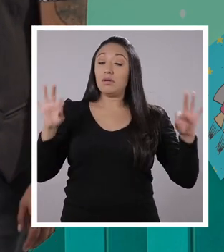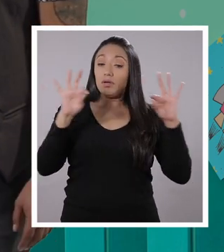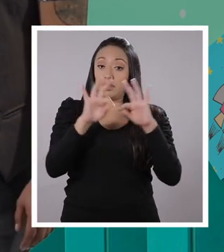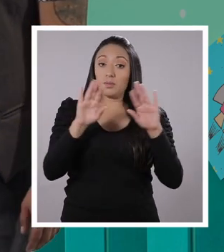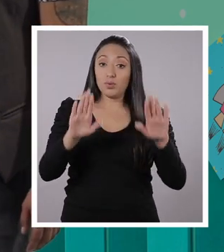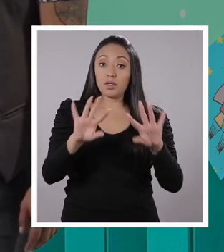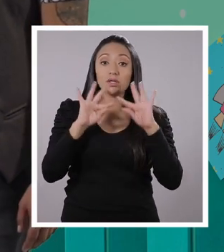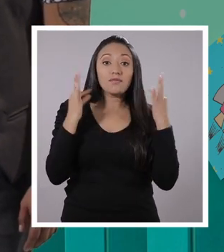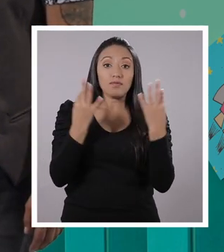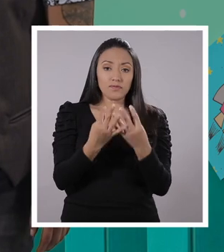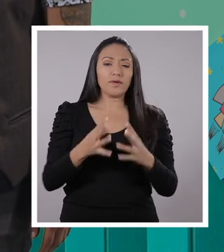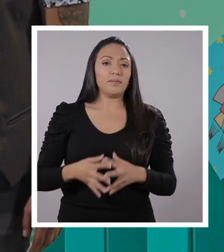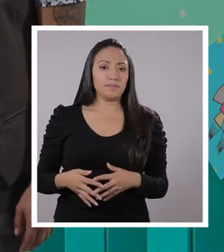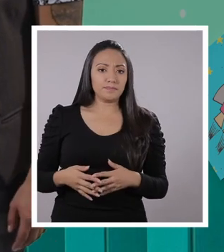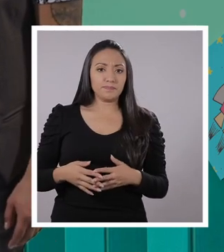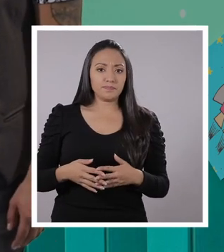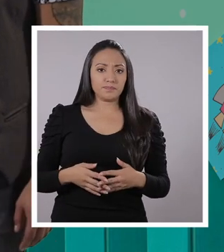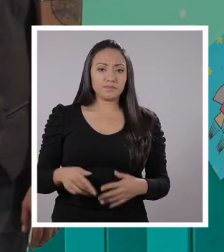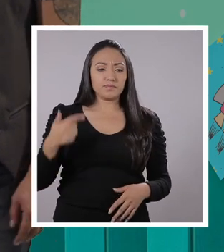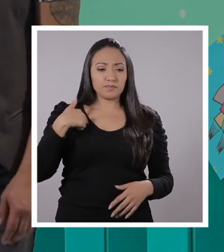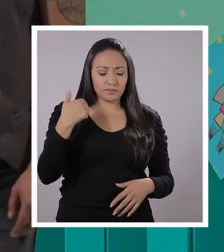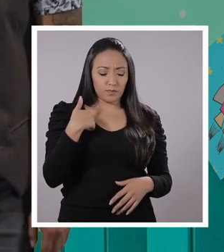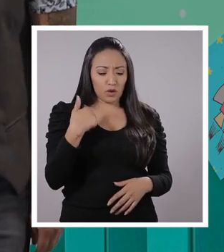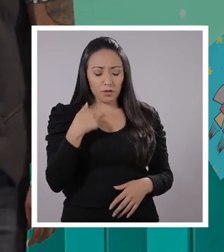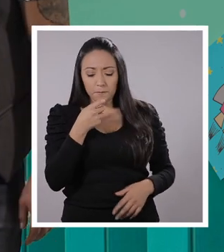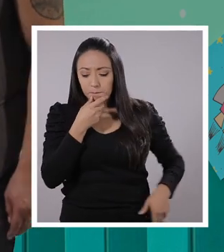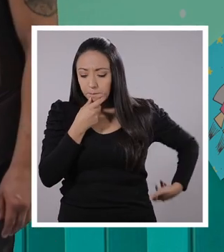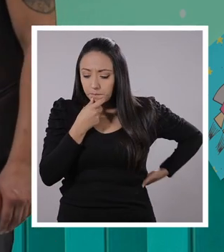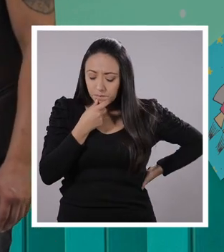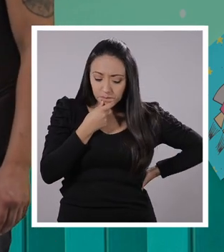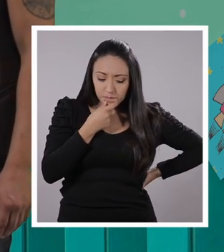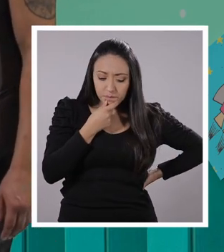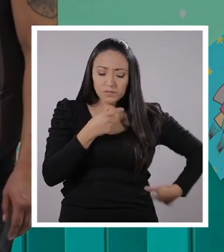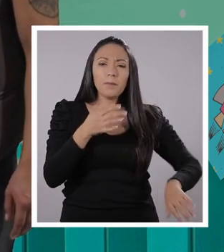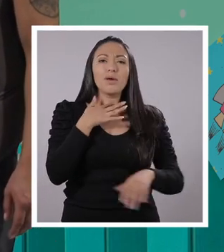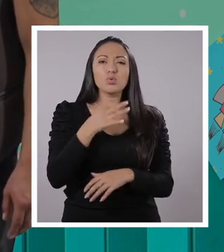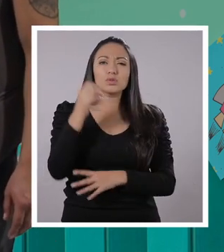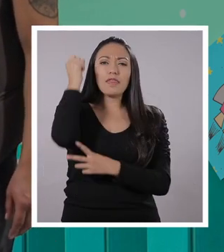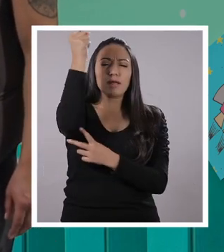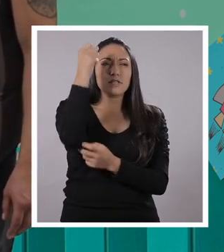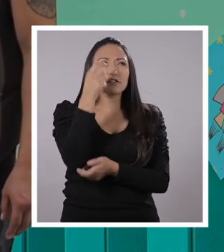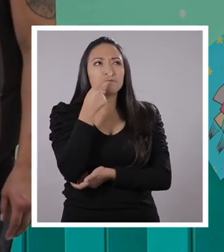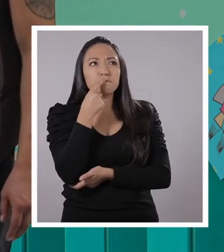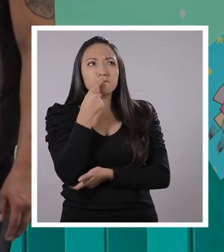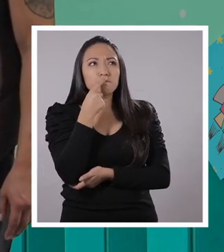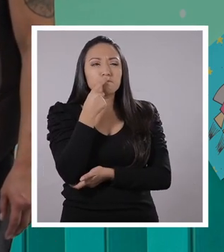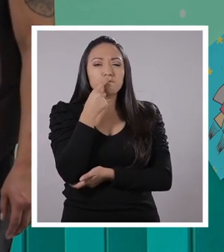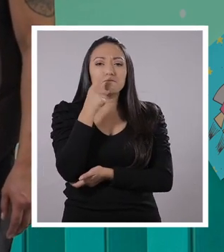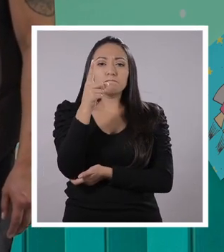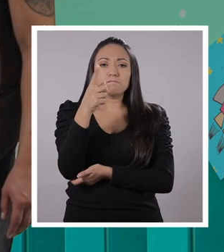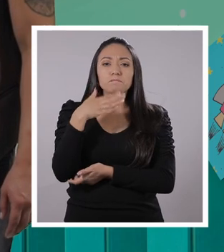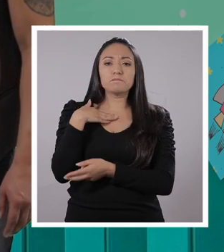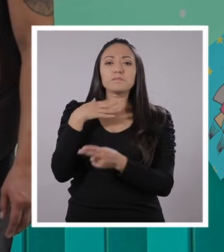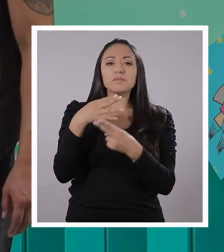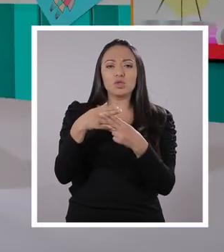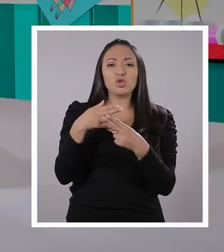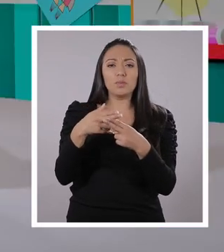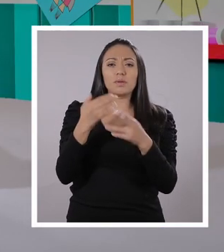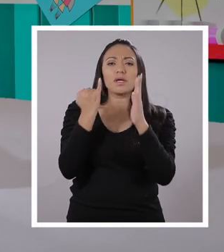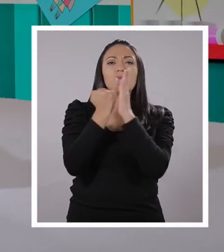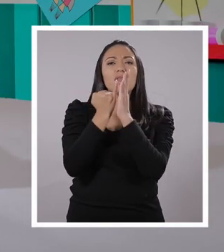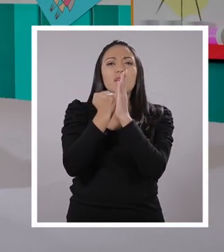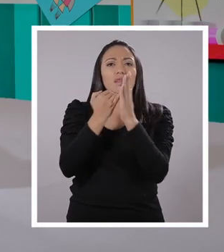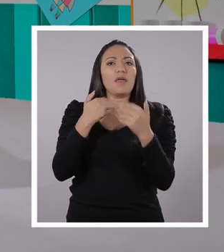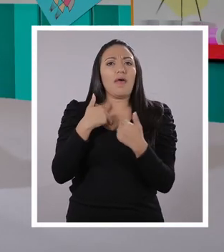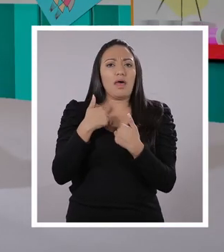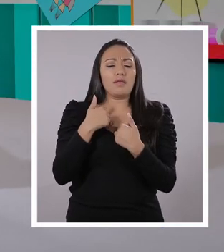también en familia. A ver, yo voy a pensar en un derecho que me llame mucho, mucho, mucho la atención. Me gusta mi nombre. Me gusta el nombre.